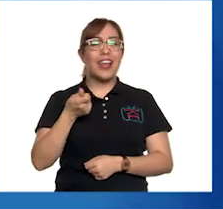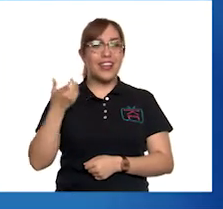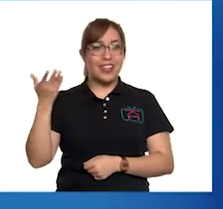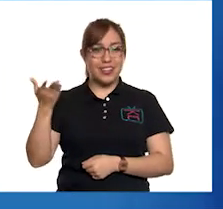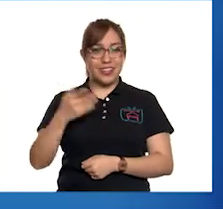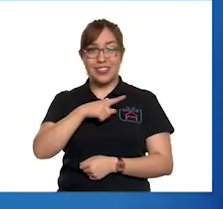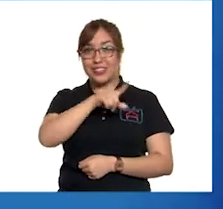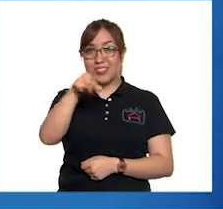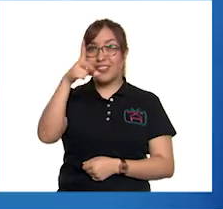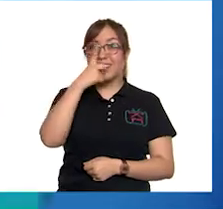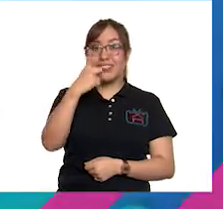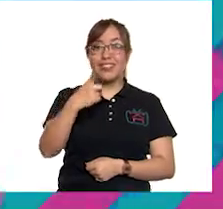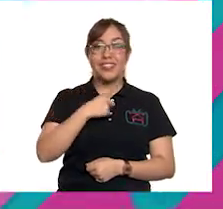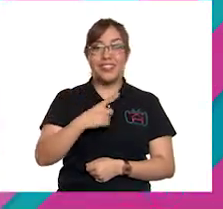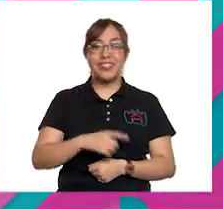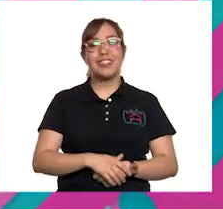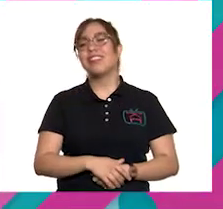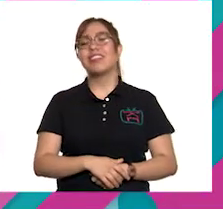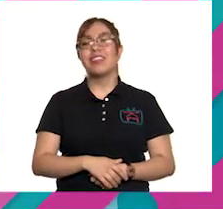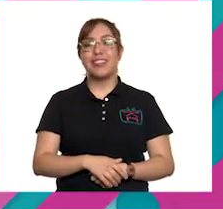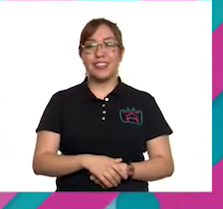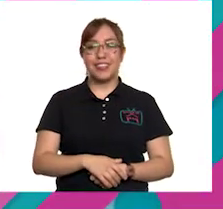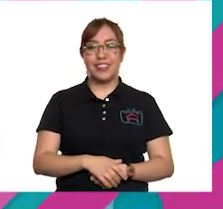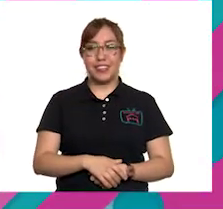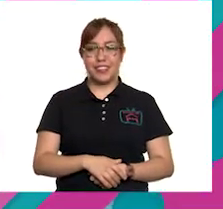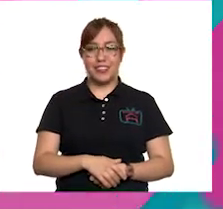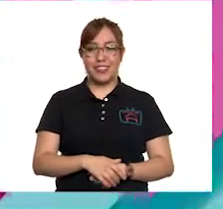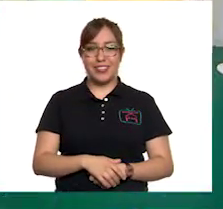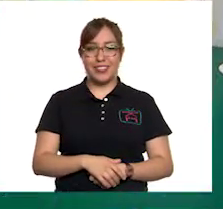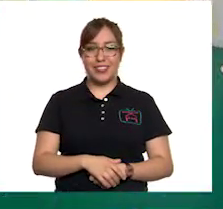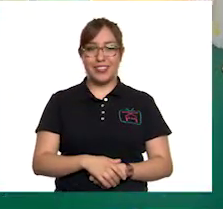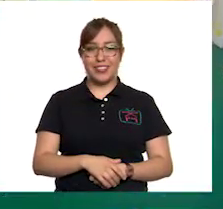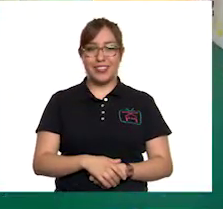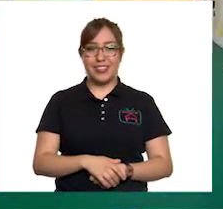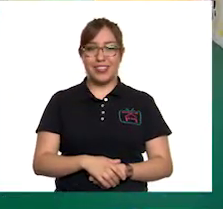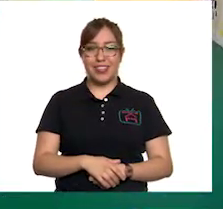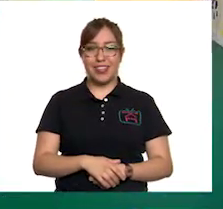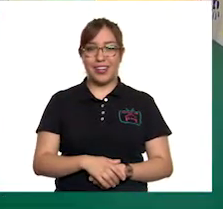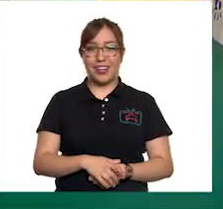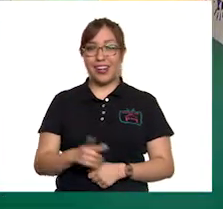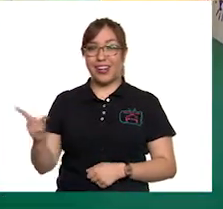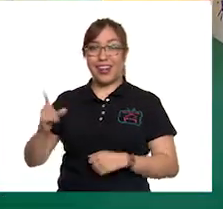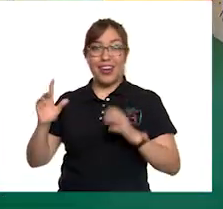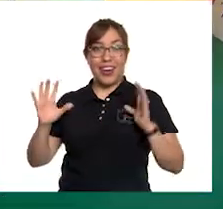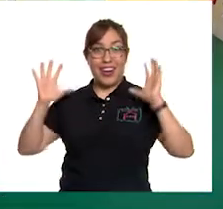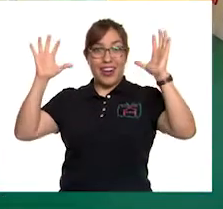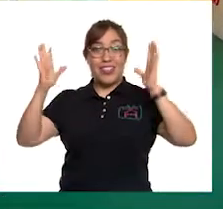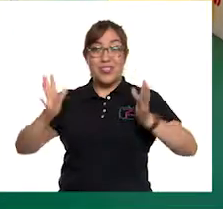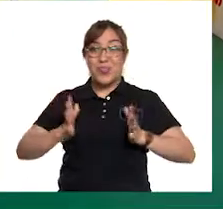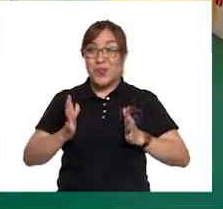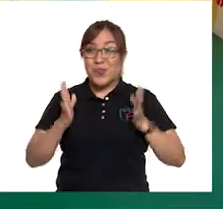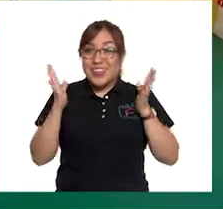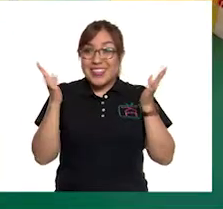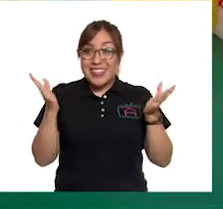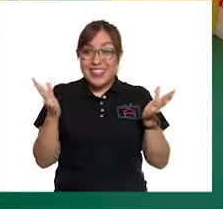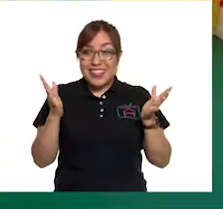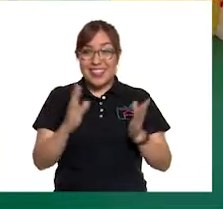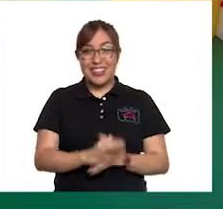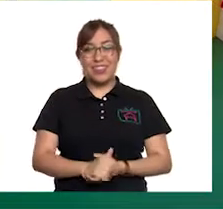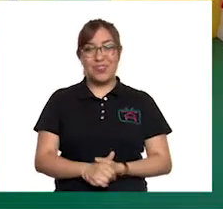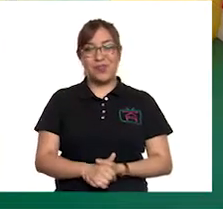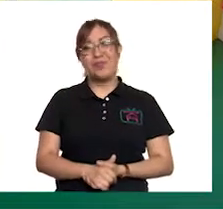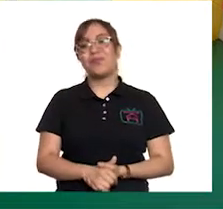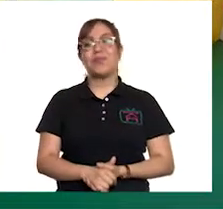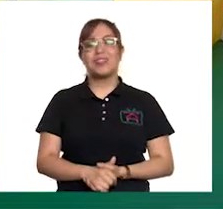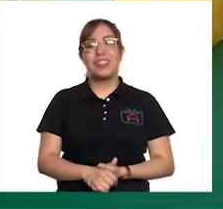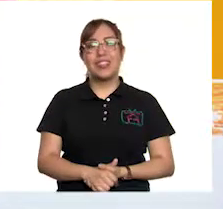¡Yo! ¡Ay, Panchito! ¡Ah! ¡Les sorprendí! Pues es